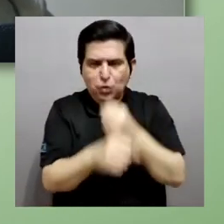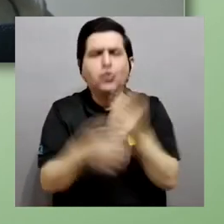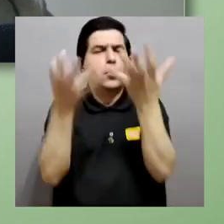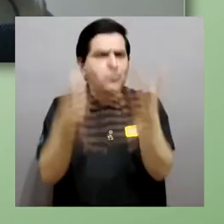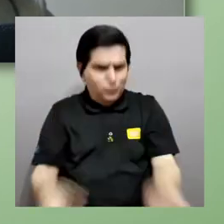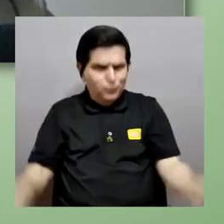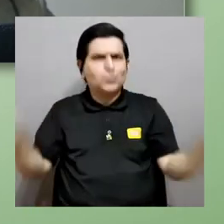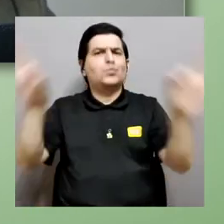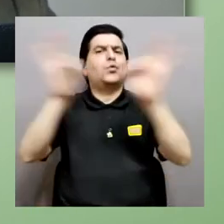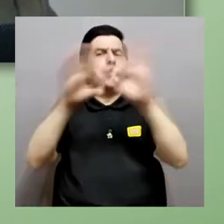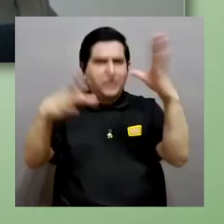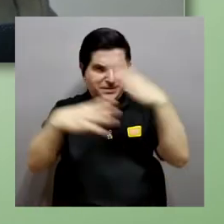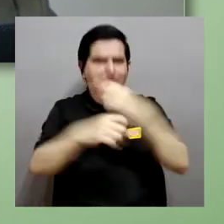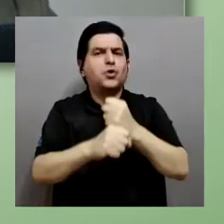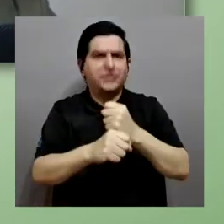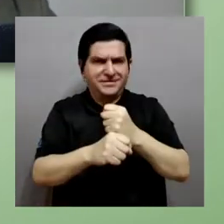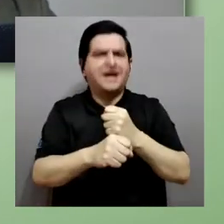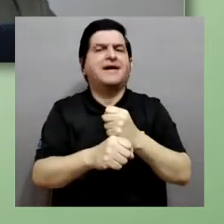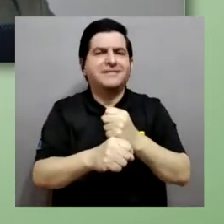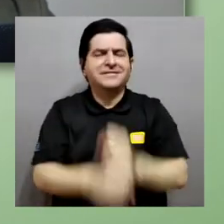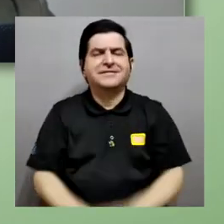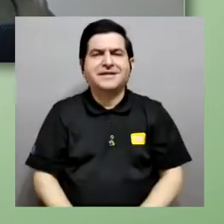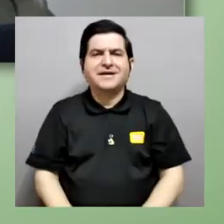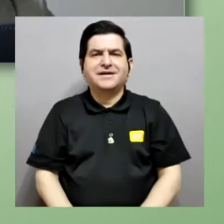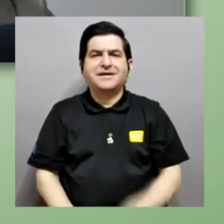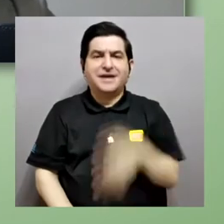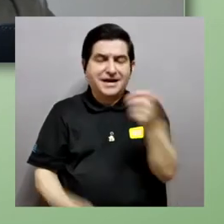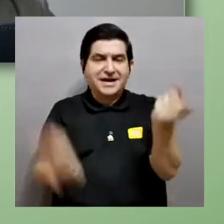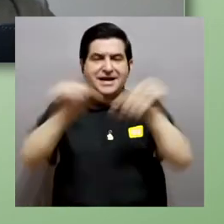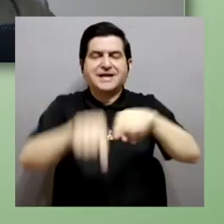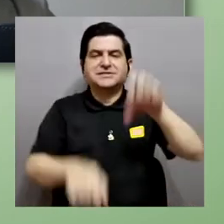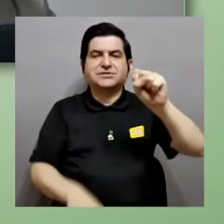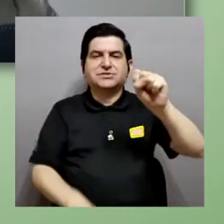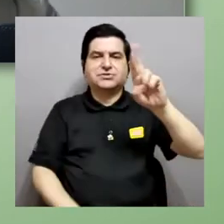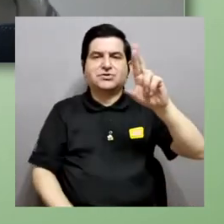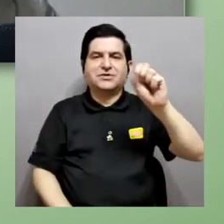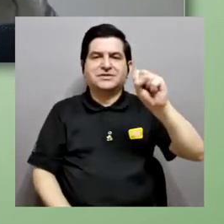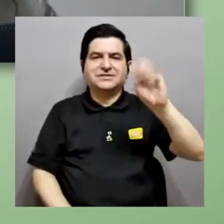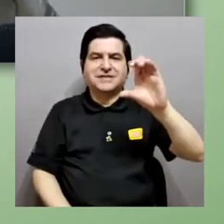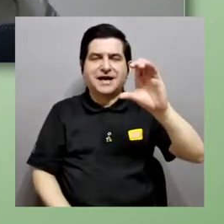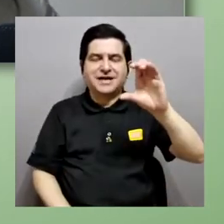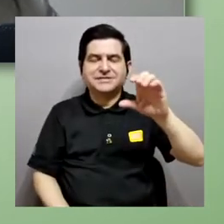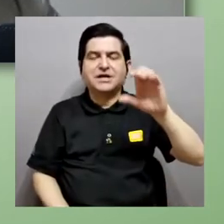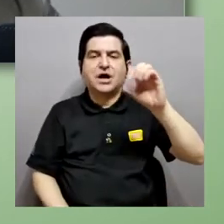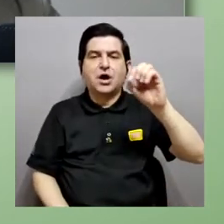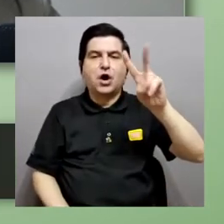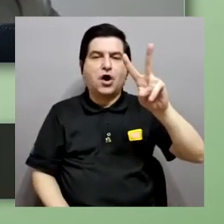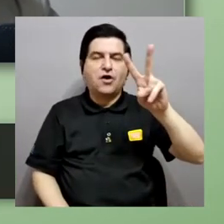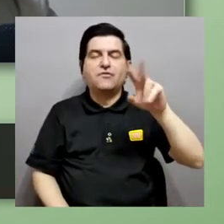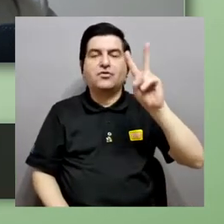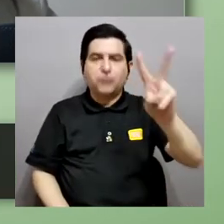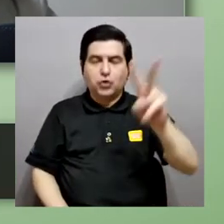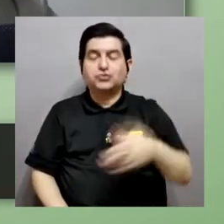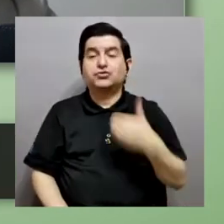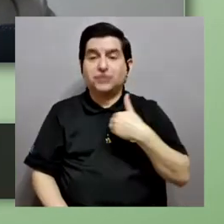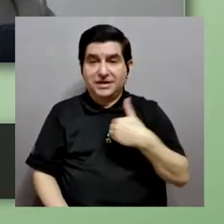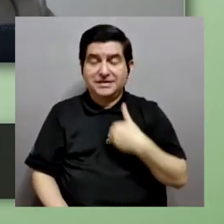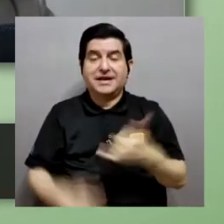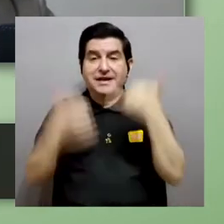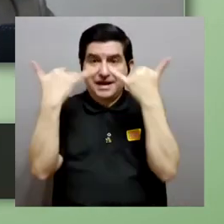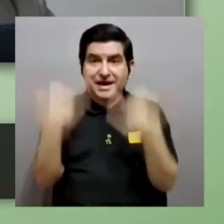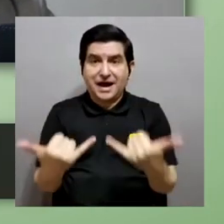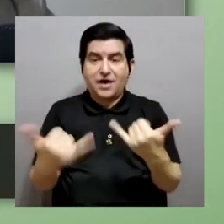efectuando justamente con el SARS-CoV-2, ese virus que ha alterado el mundo y que tenemos el lujo de ser de los pocos